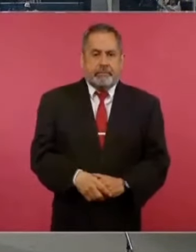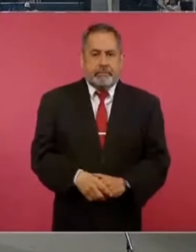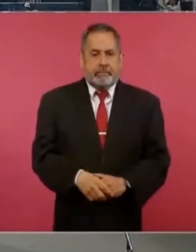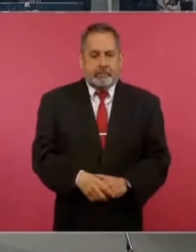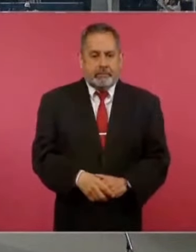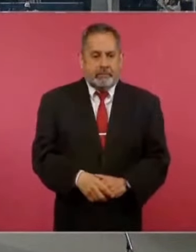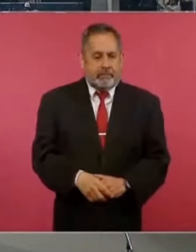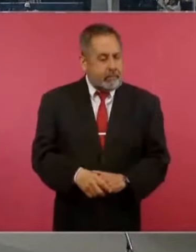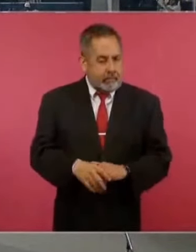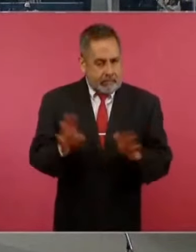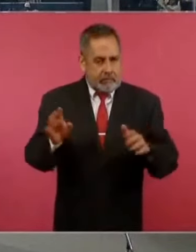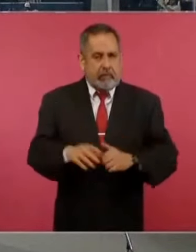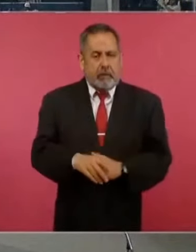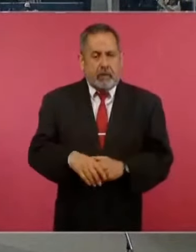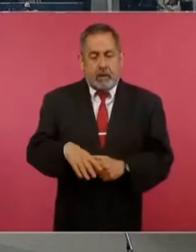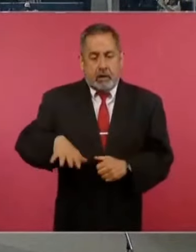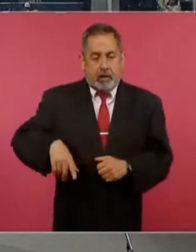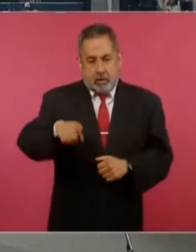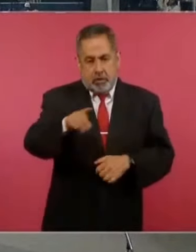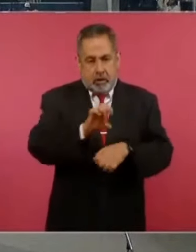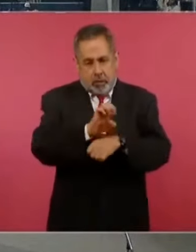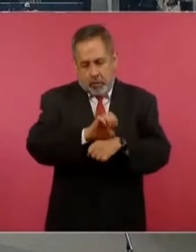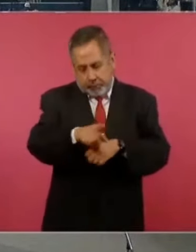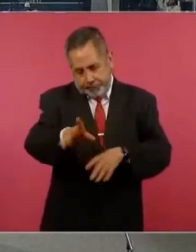Pero bueno, por lo de Ecuador. Por lo de Ecuador. Gracias.